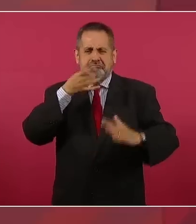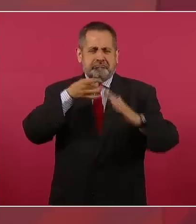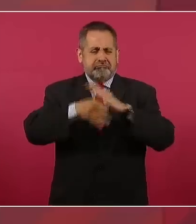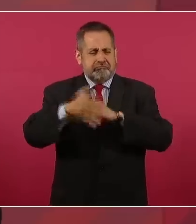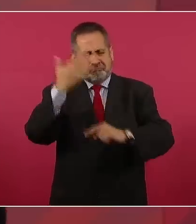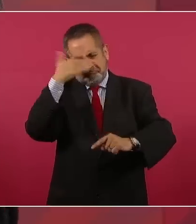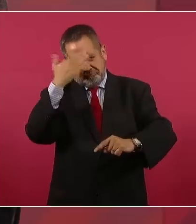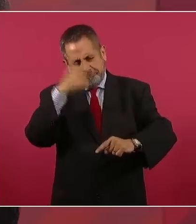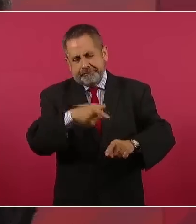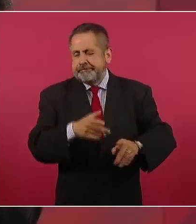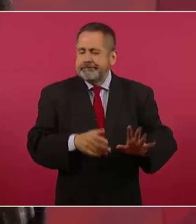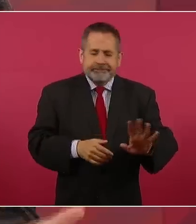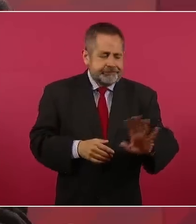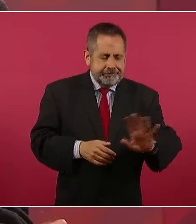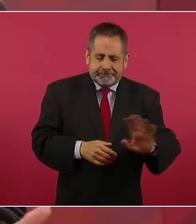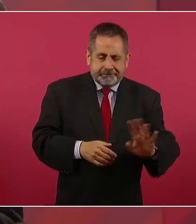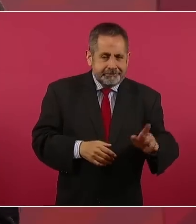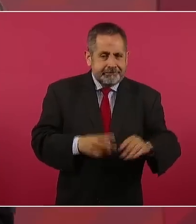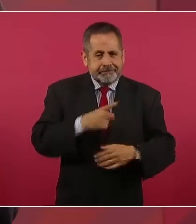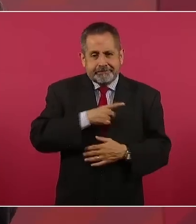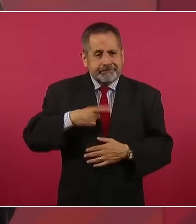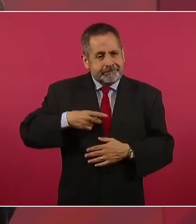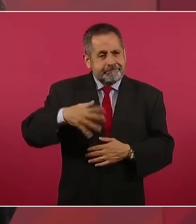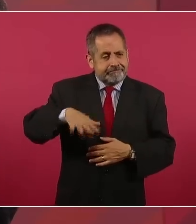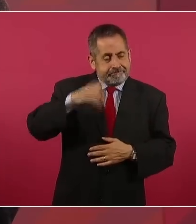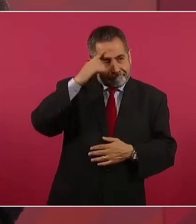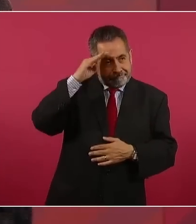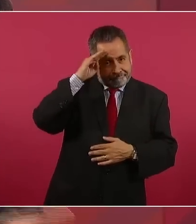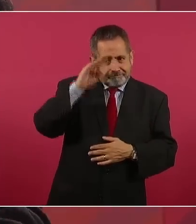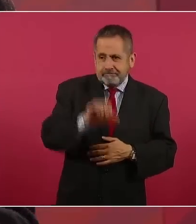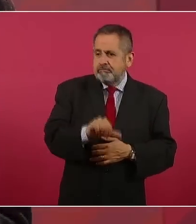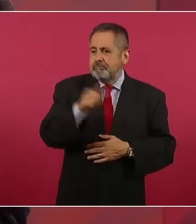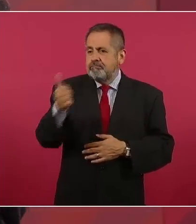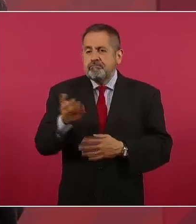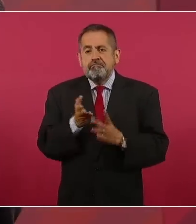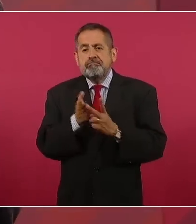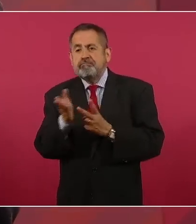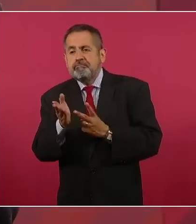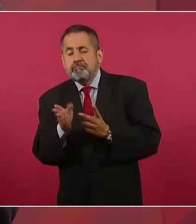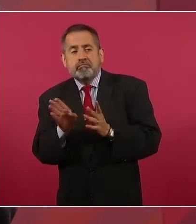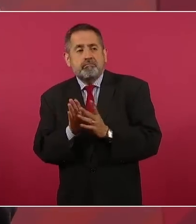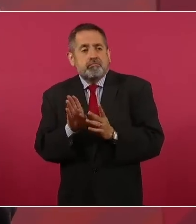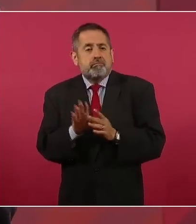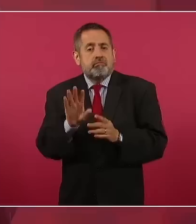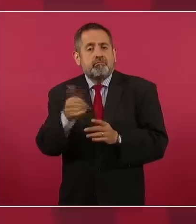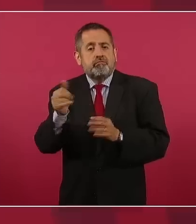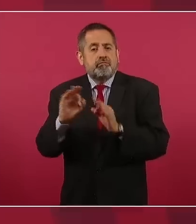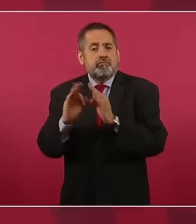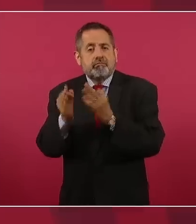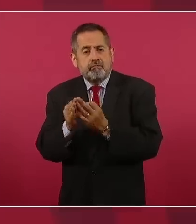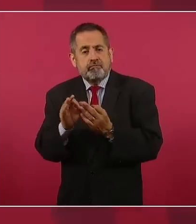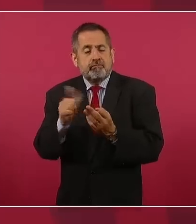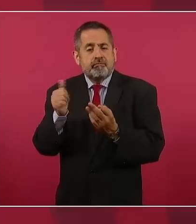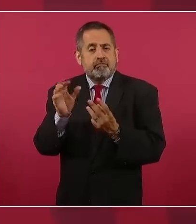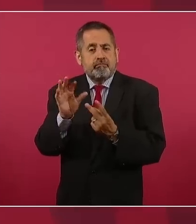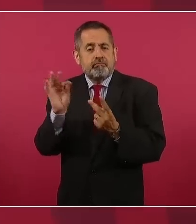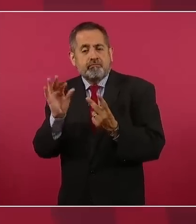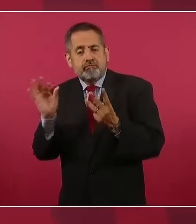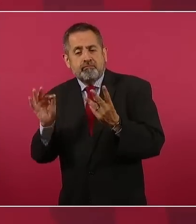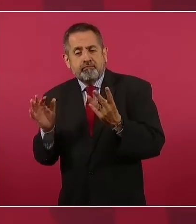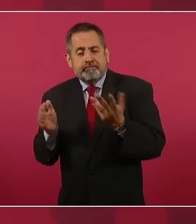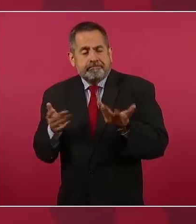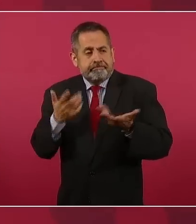Entonces, hay que buscar otras opciones. Y hay que